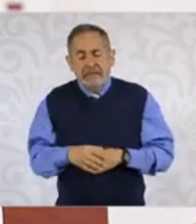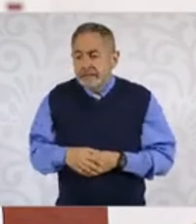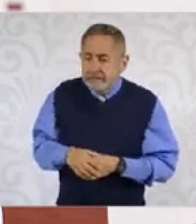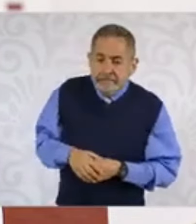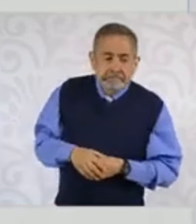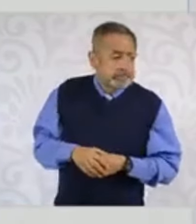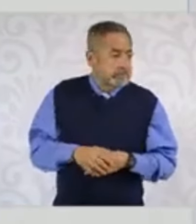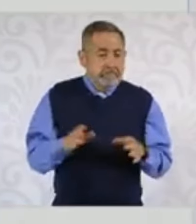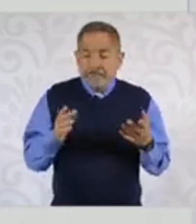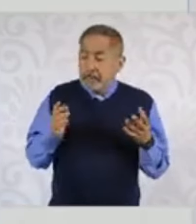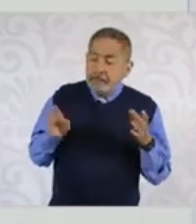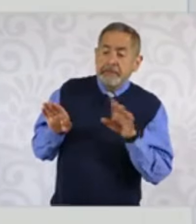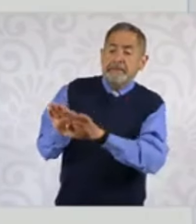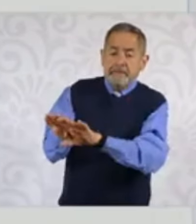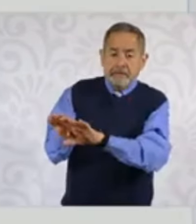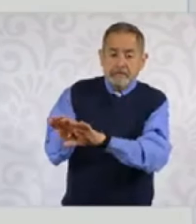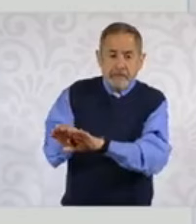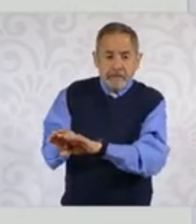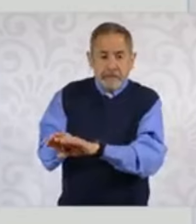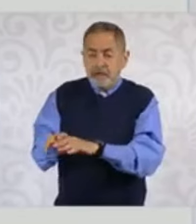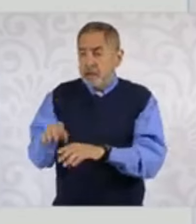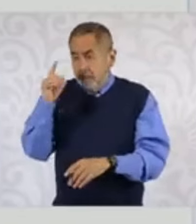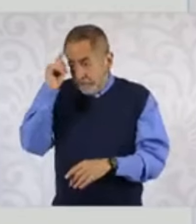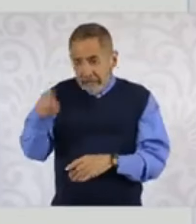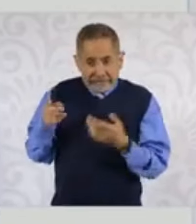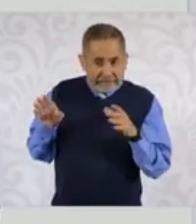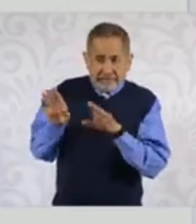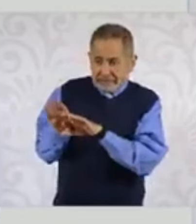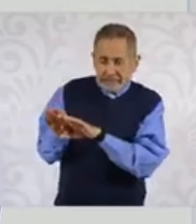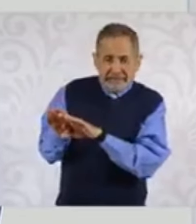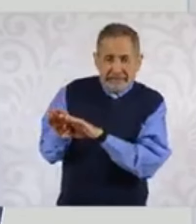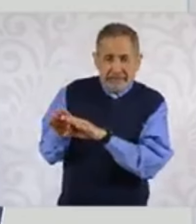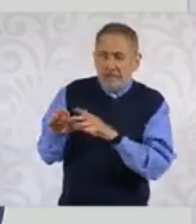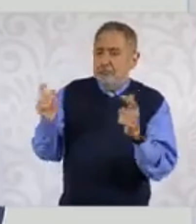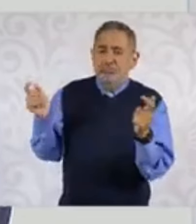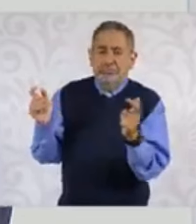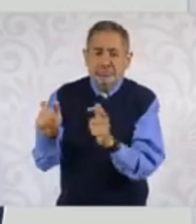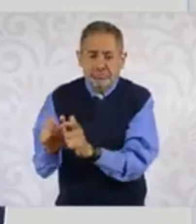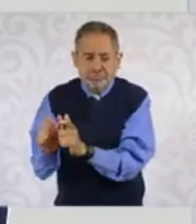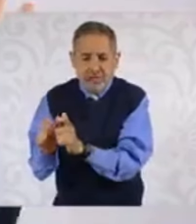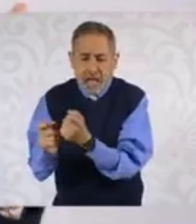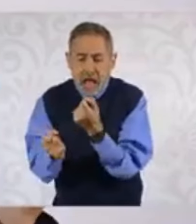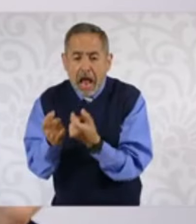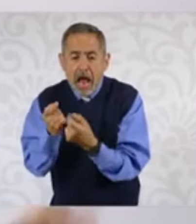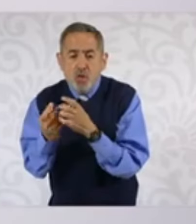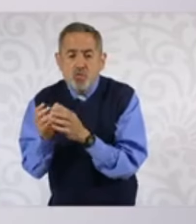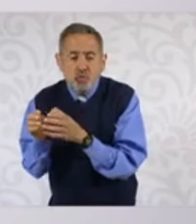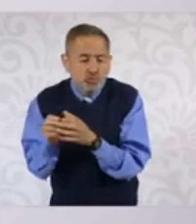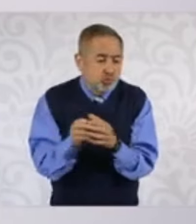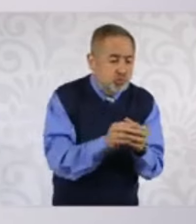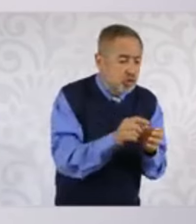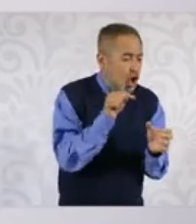la pensión del Issste. Así que amigas y amigos adultos mayores, todos aquellos que hayan